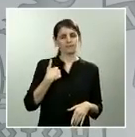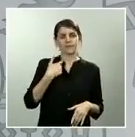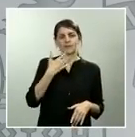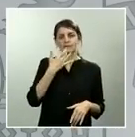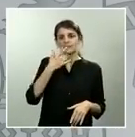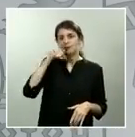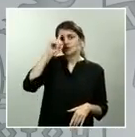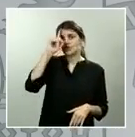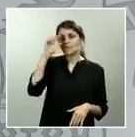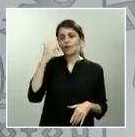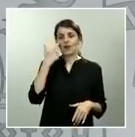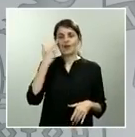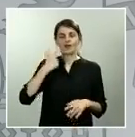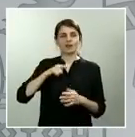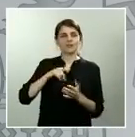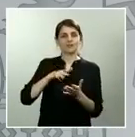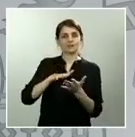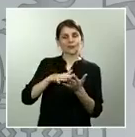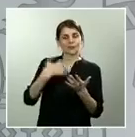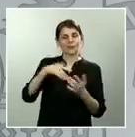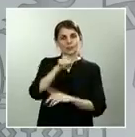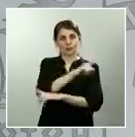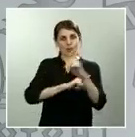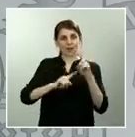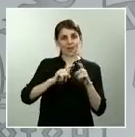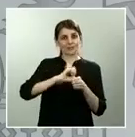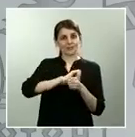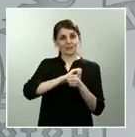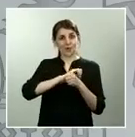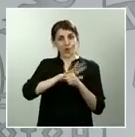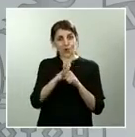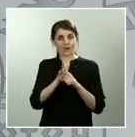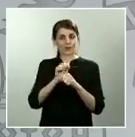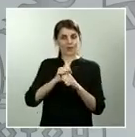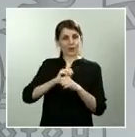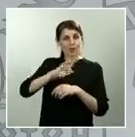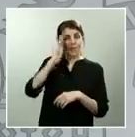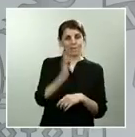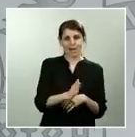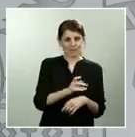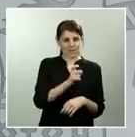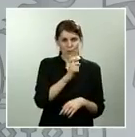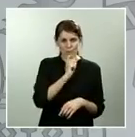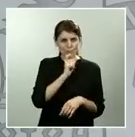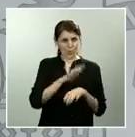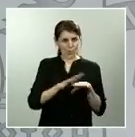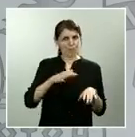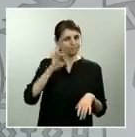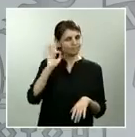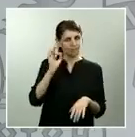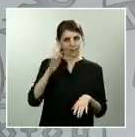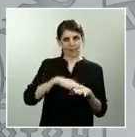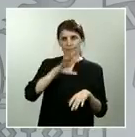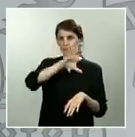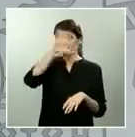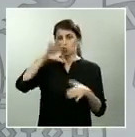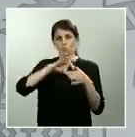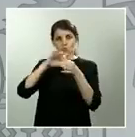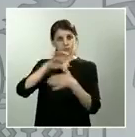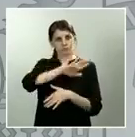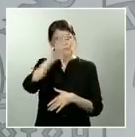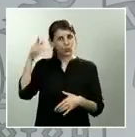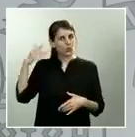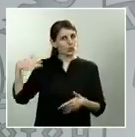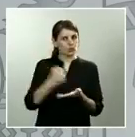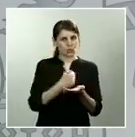sanitario indudable en relación con los gastos que los Estados miembros hemos tenido que sufragar para atender a todas las personas.